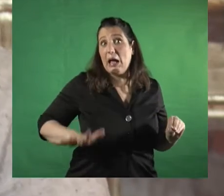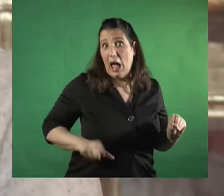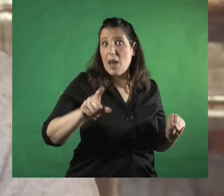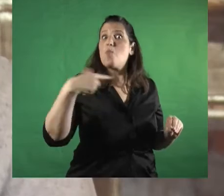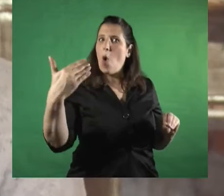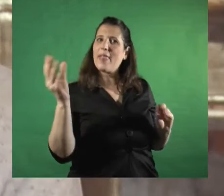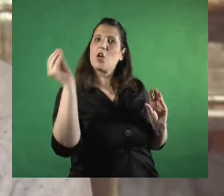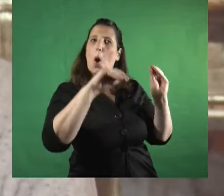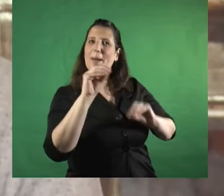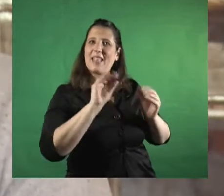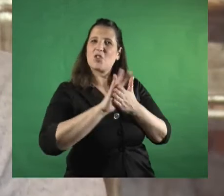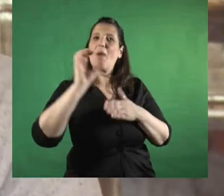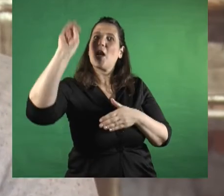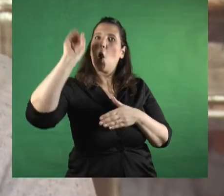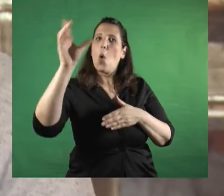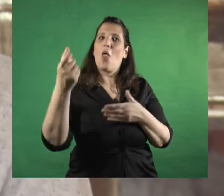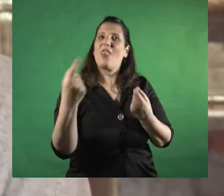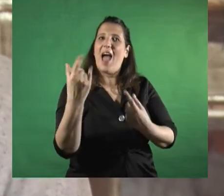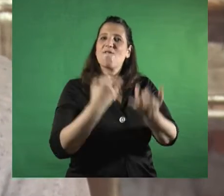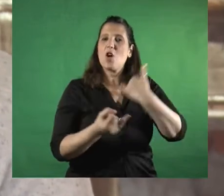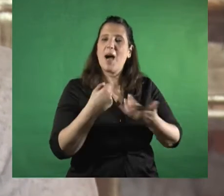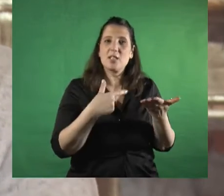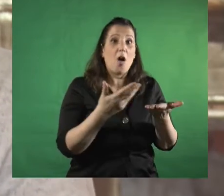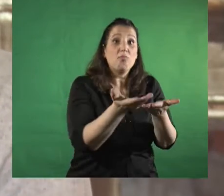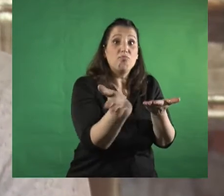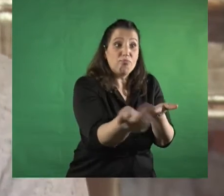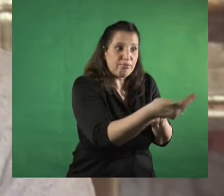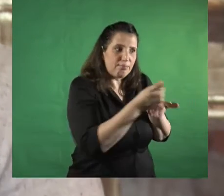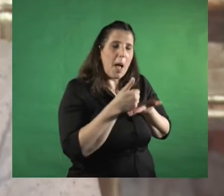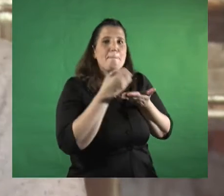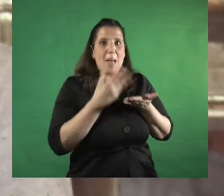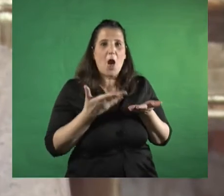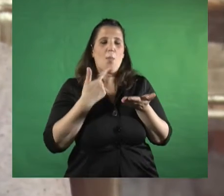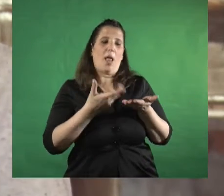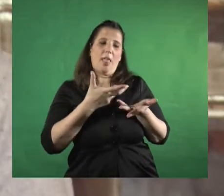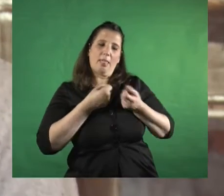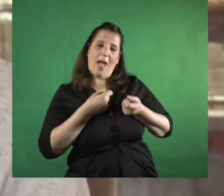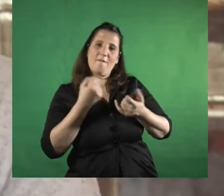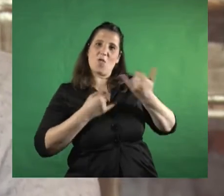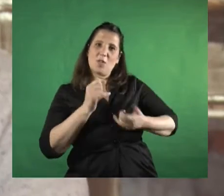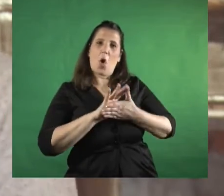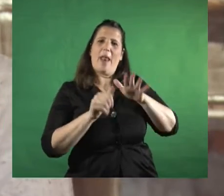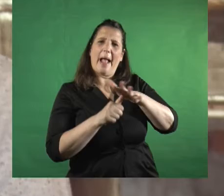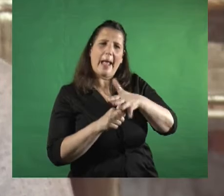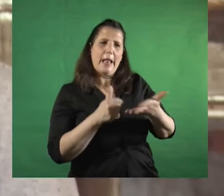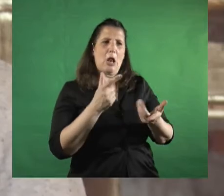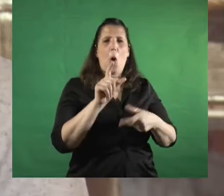con datos más precisos como estamos parados en funciones de inclusión de género inclusión de personas con discapacidad adultos y adultas mayores